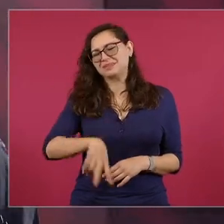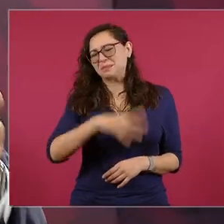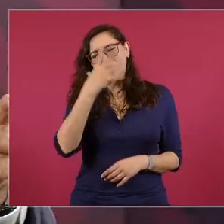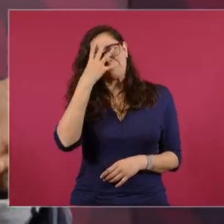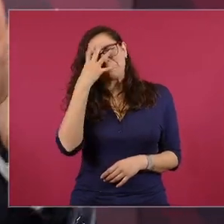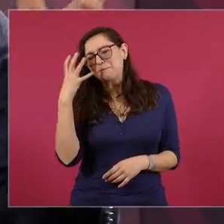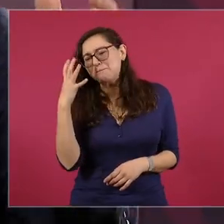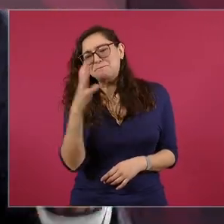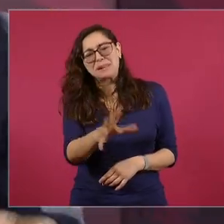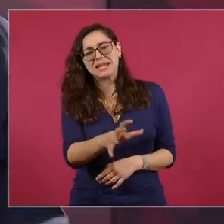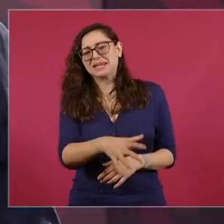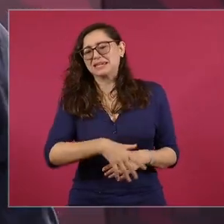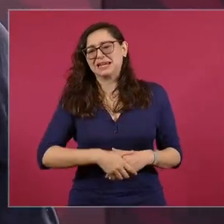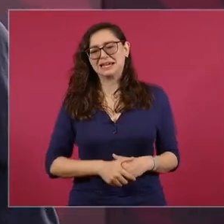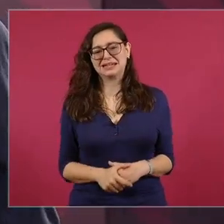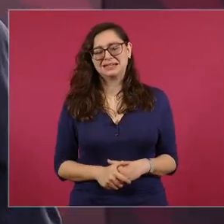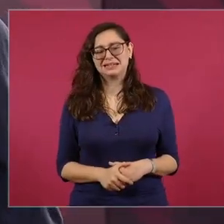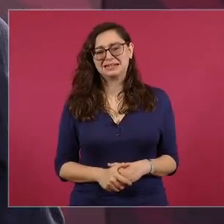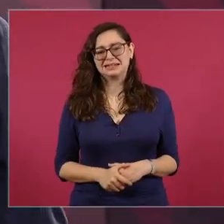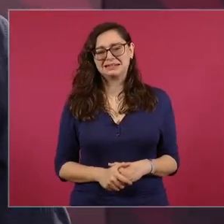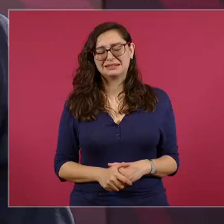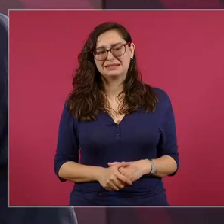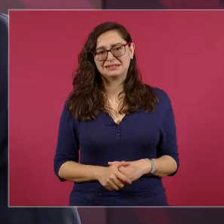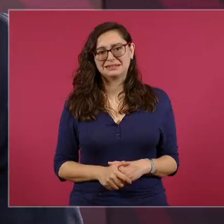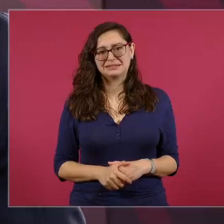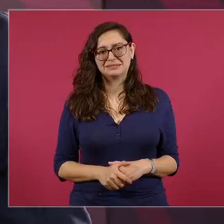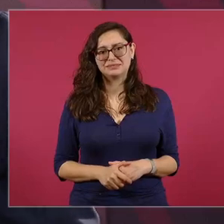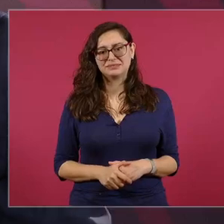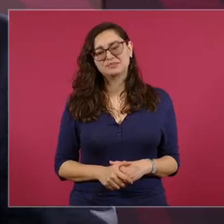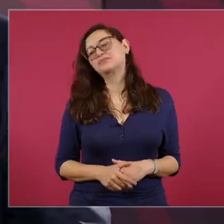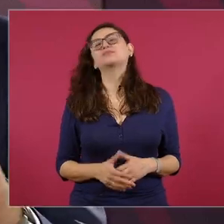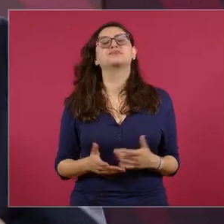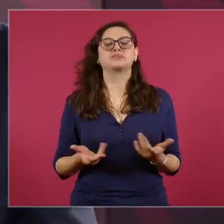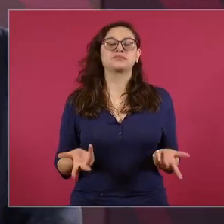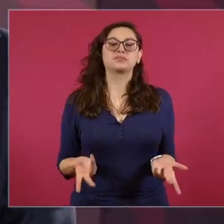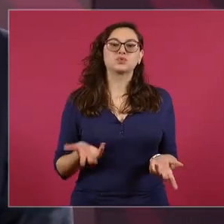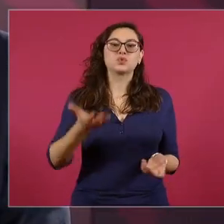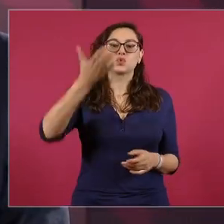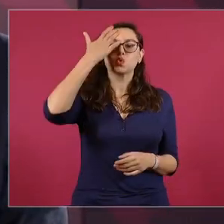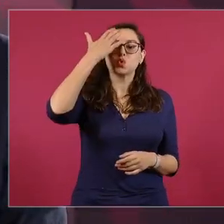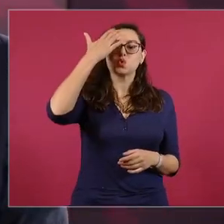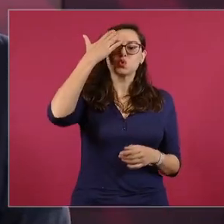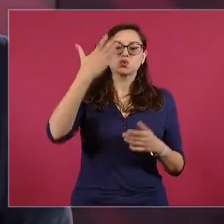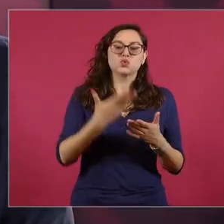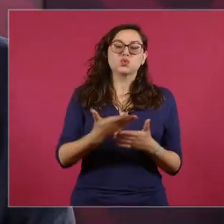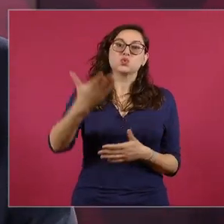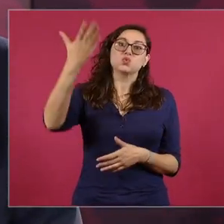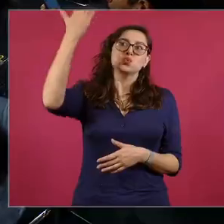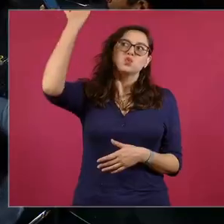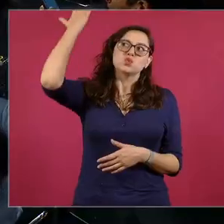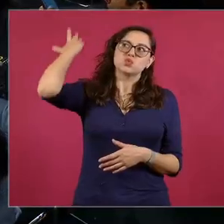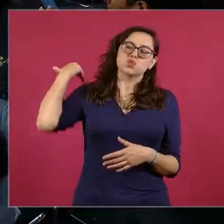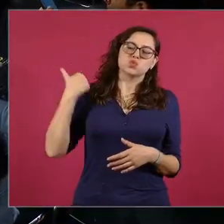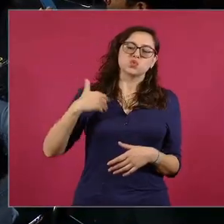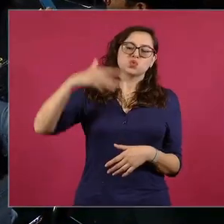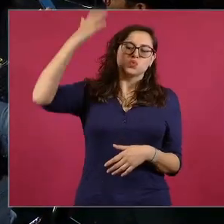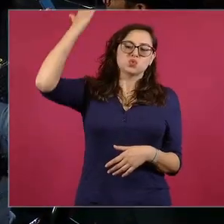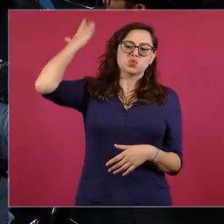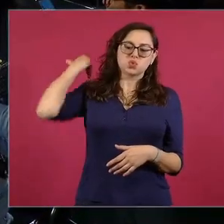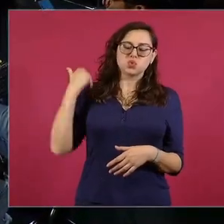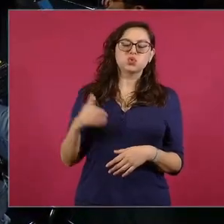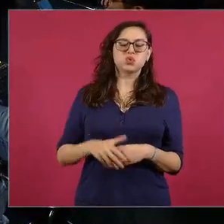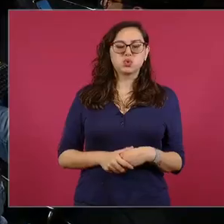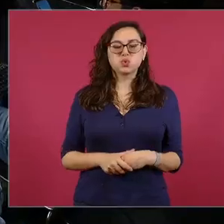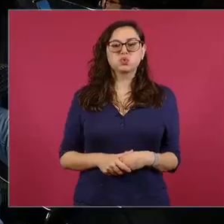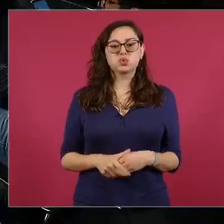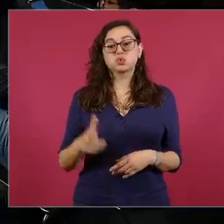como los conozco hace mucho tiempo, porque los